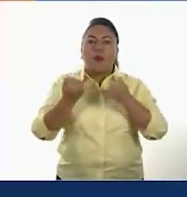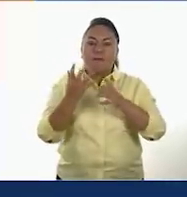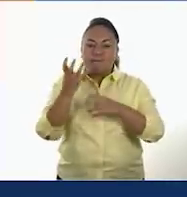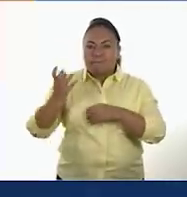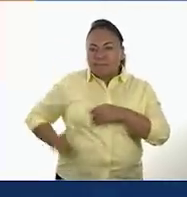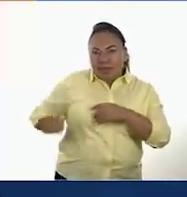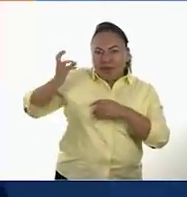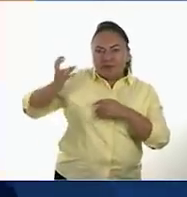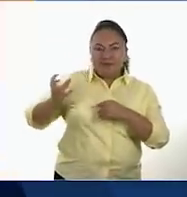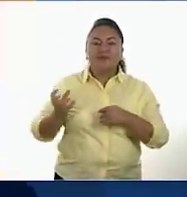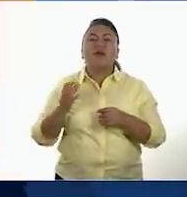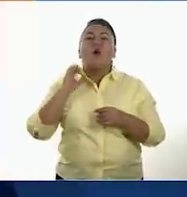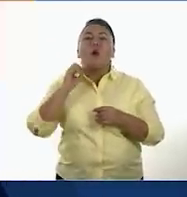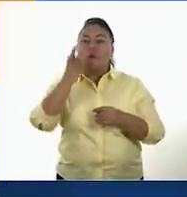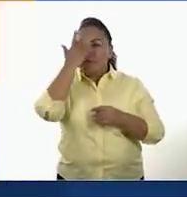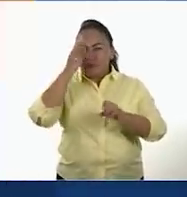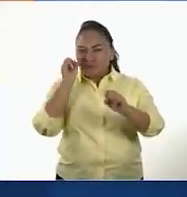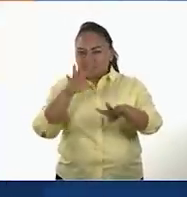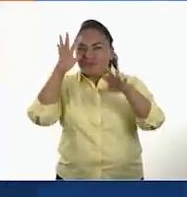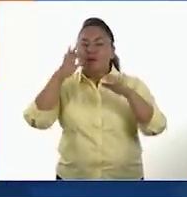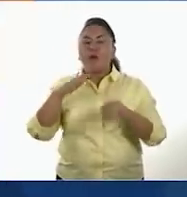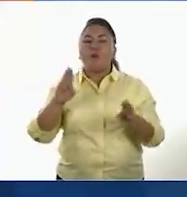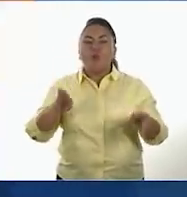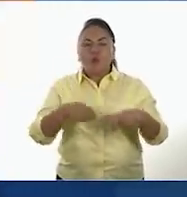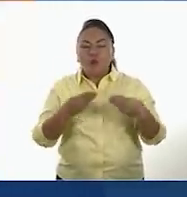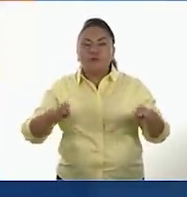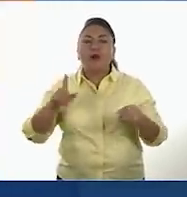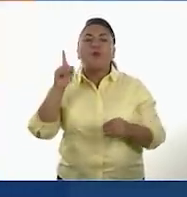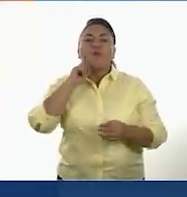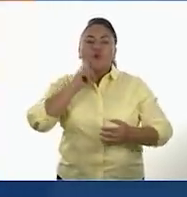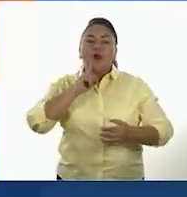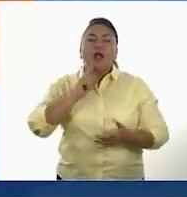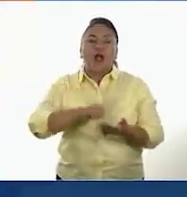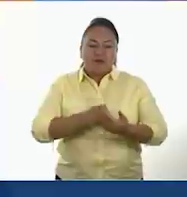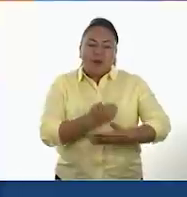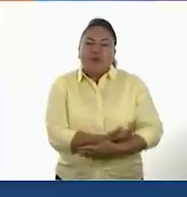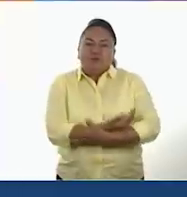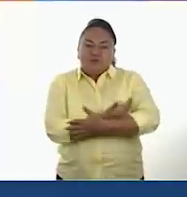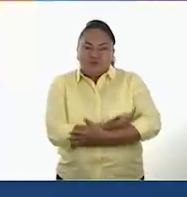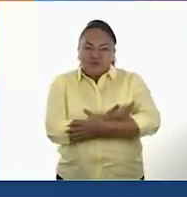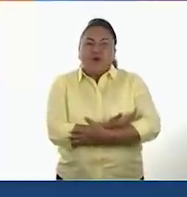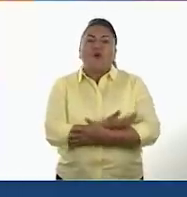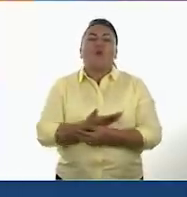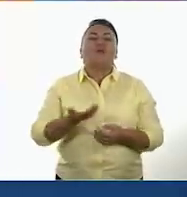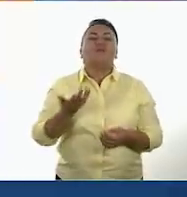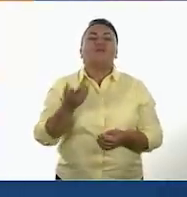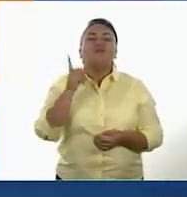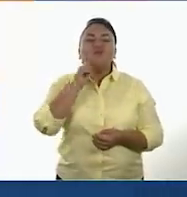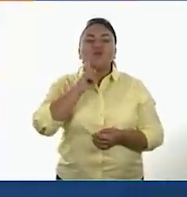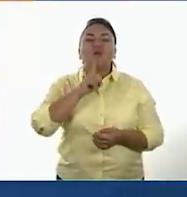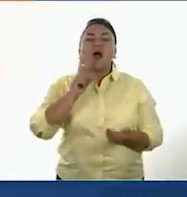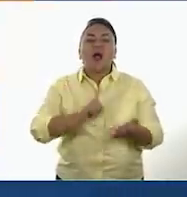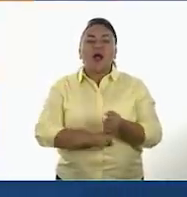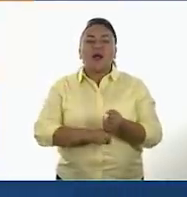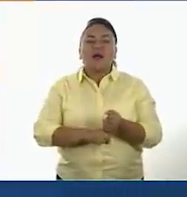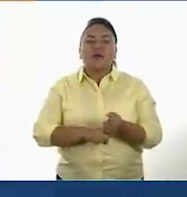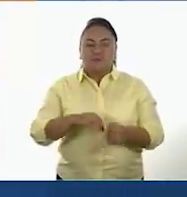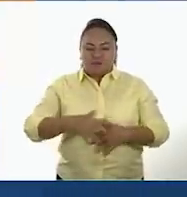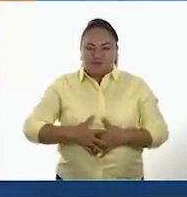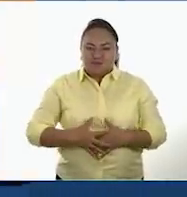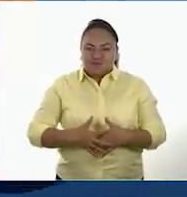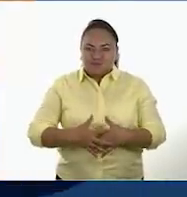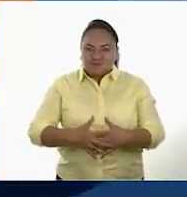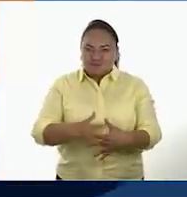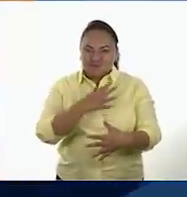magos o hechiceros, músicos, mujeres cargando niños, junas, mujeres en estado de perñez, entre